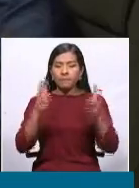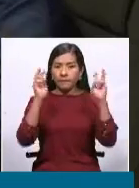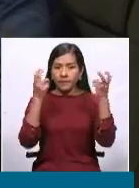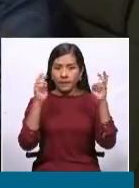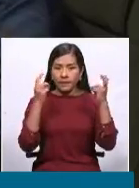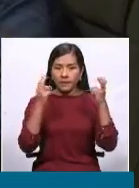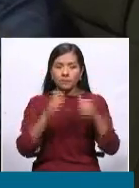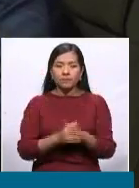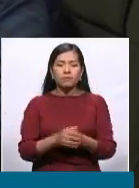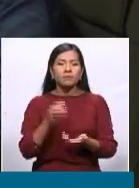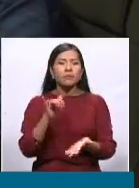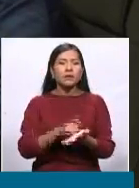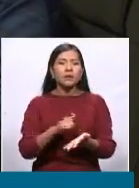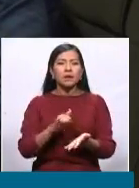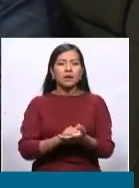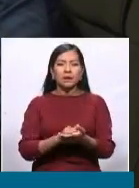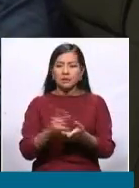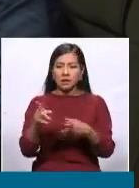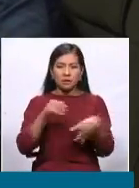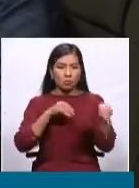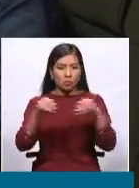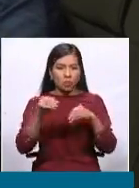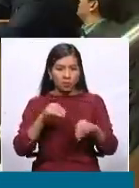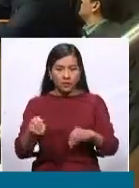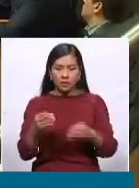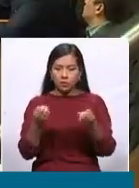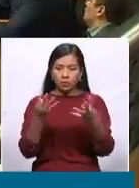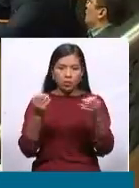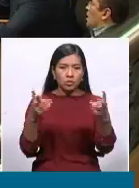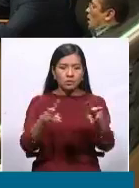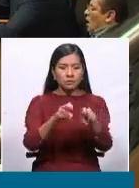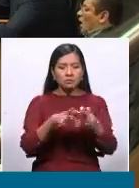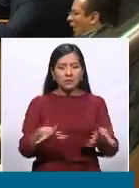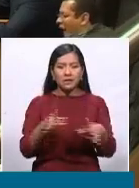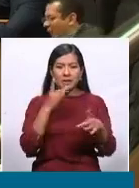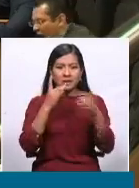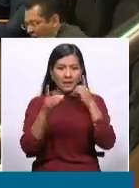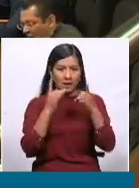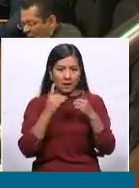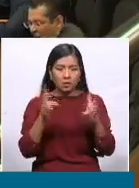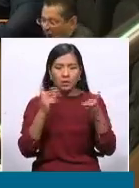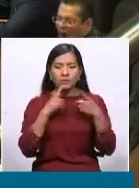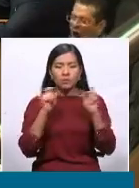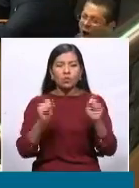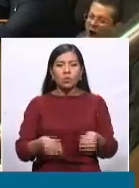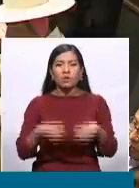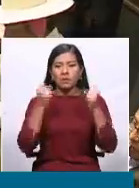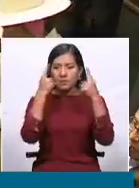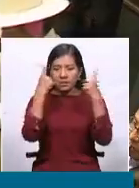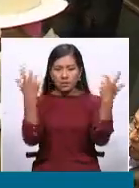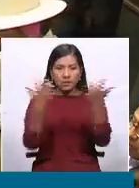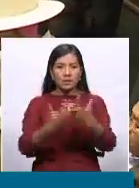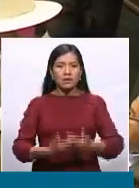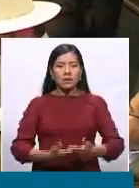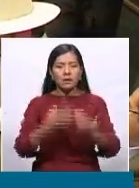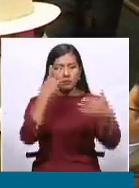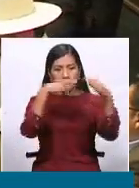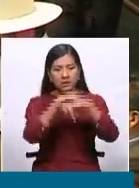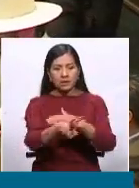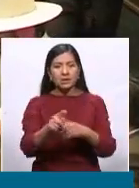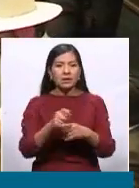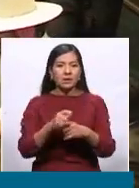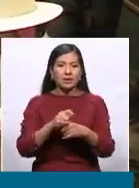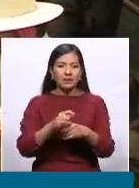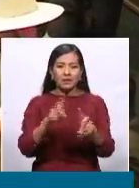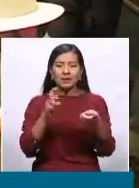se movieron muchas mesas de diálogo para poder entendernos con una visión técnica de un